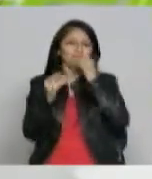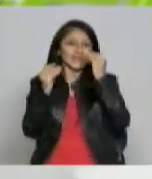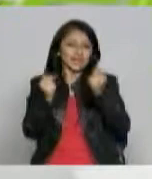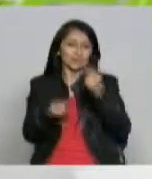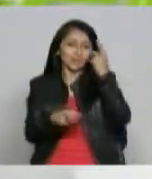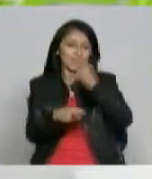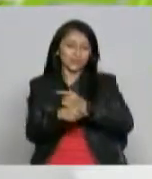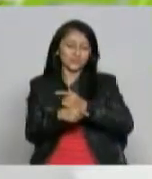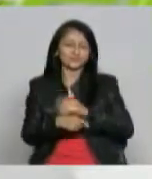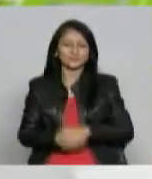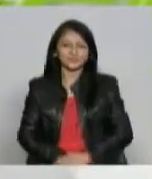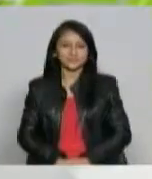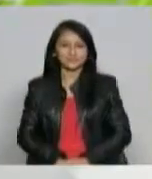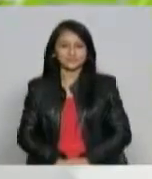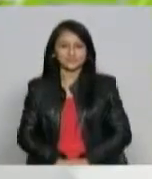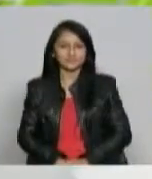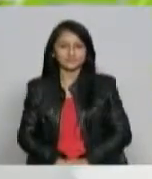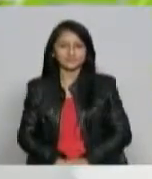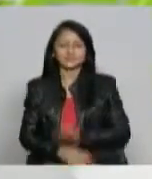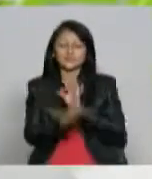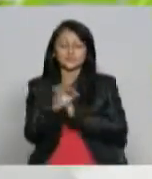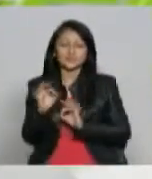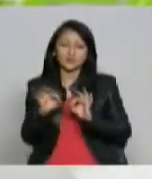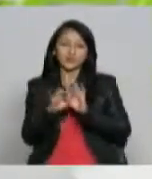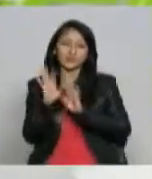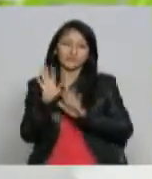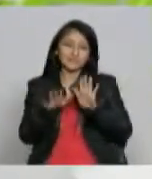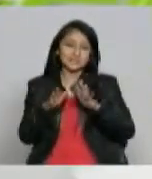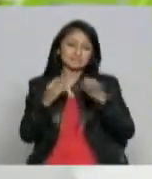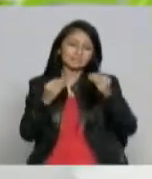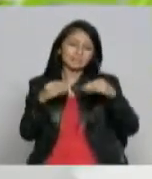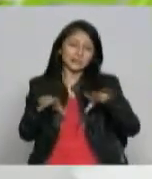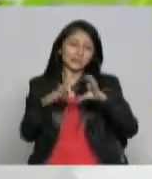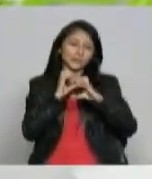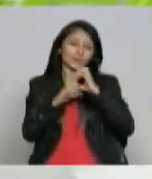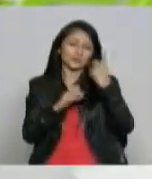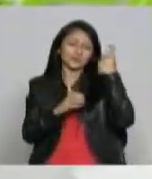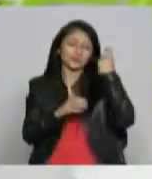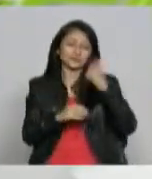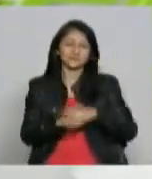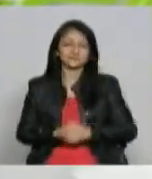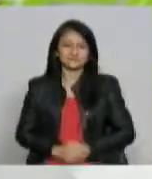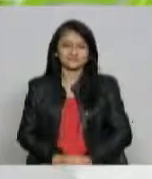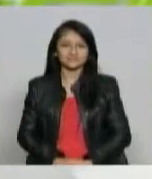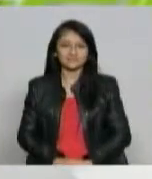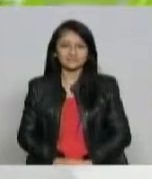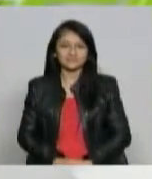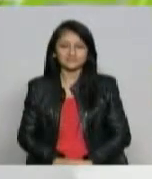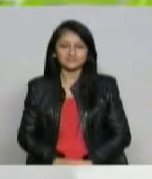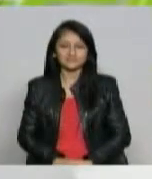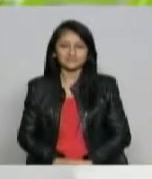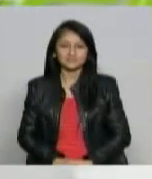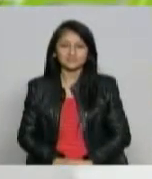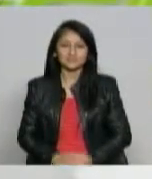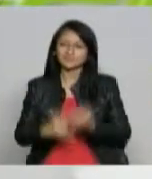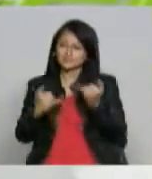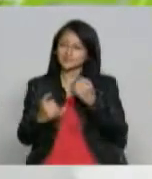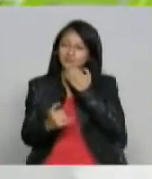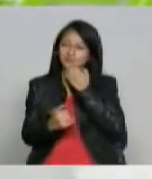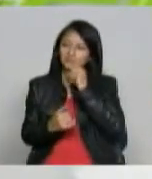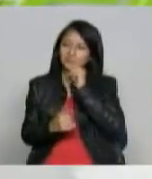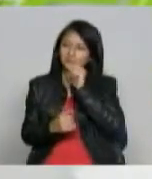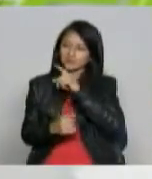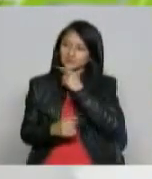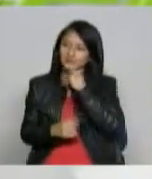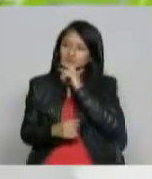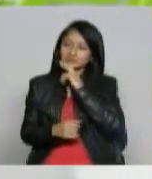ampliar la noticia cierto eso yo creo que estamos perdiendo en la parte de comunicación respecto a esta respuesta que usted nos da Duberley pues